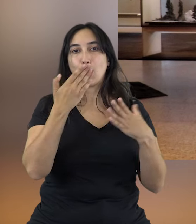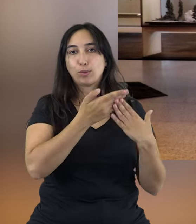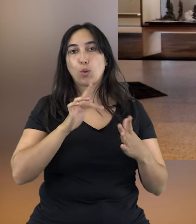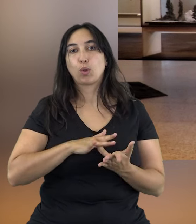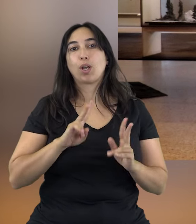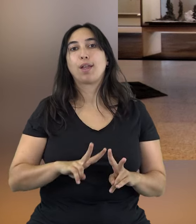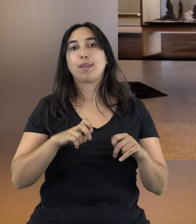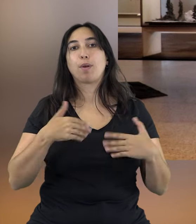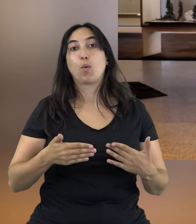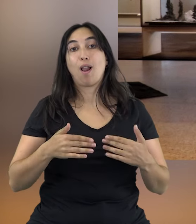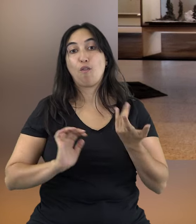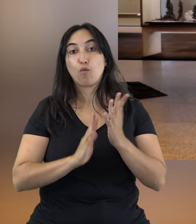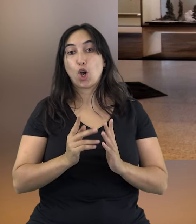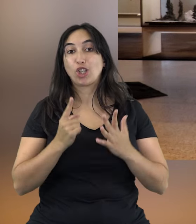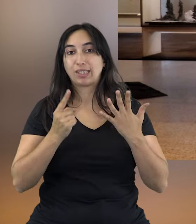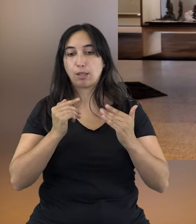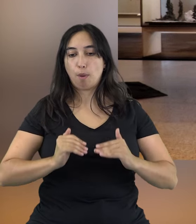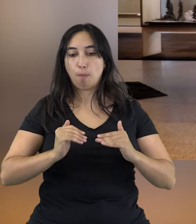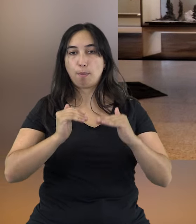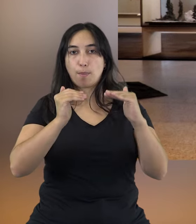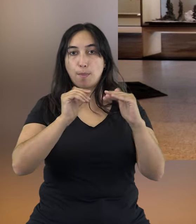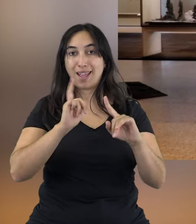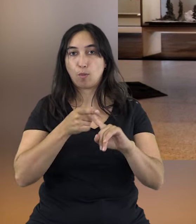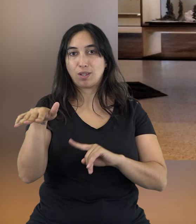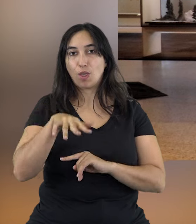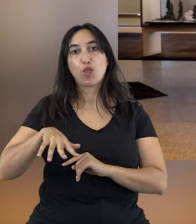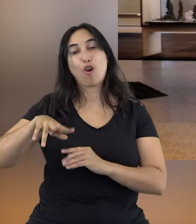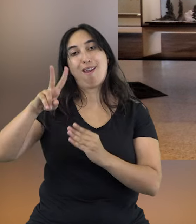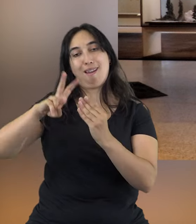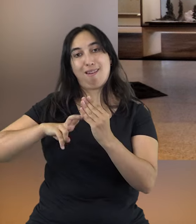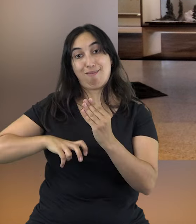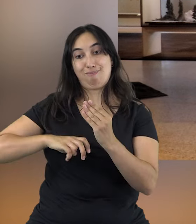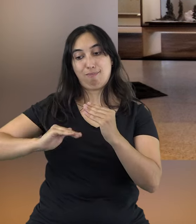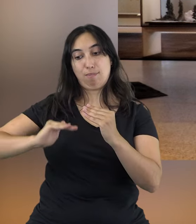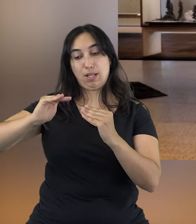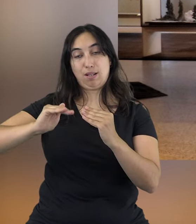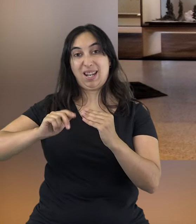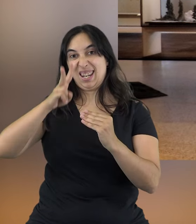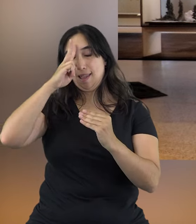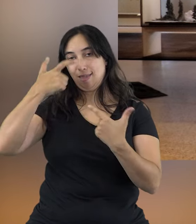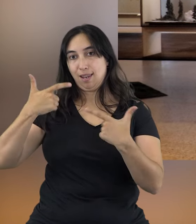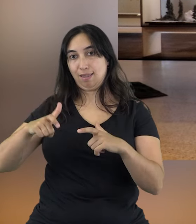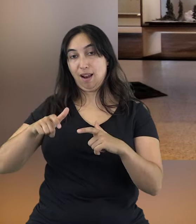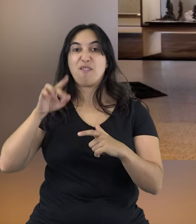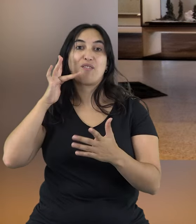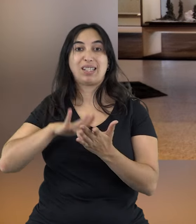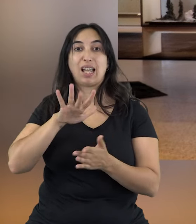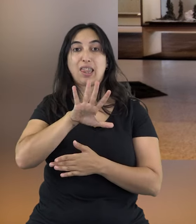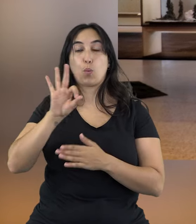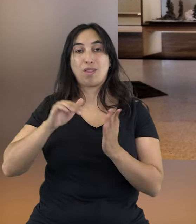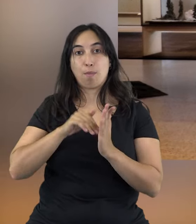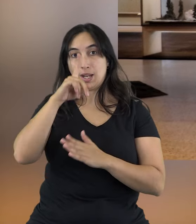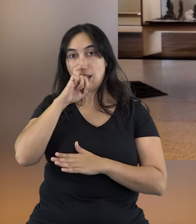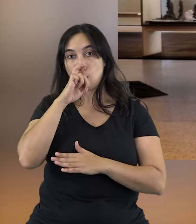han llevado a cabo un estudio sobre un conjunto de seis hogares superpuestos que han aparecido en uno de los niveles neandertales datado hace unos 52.000 años.